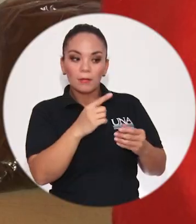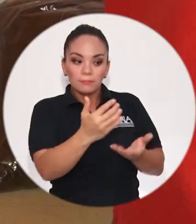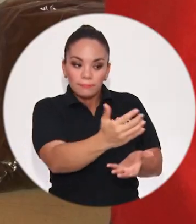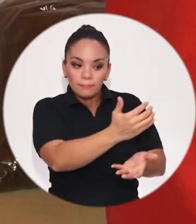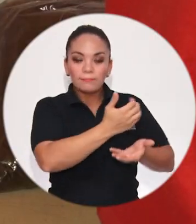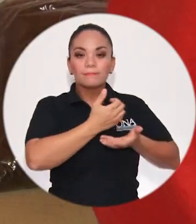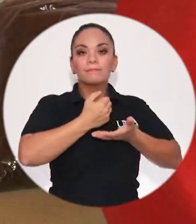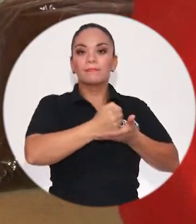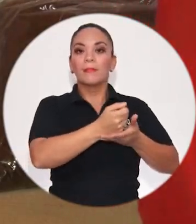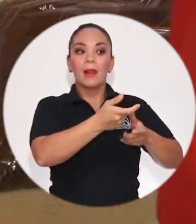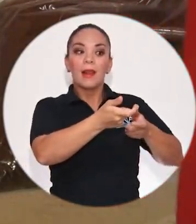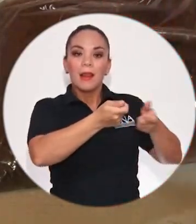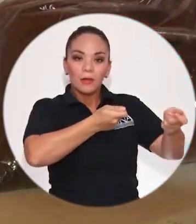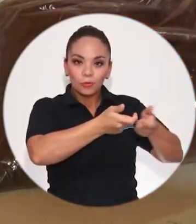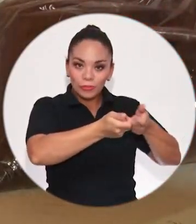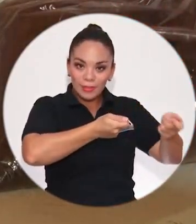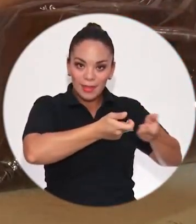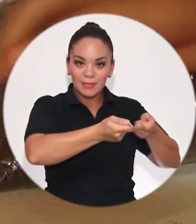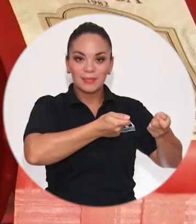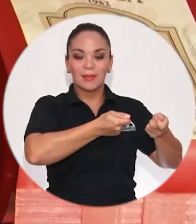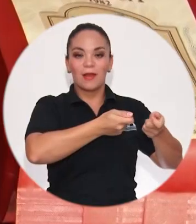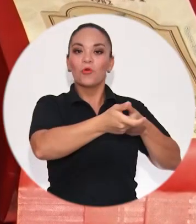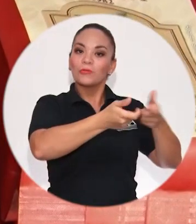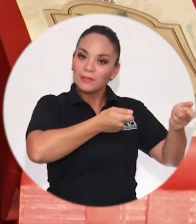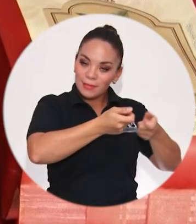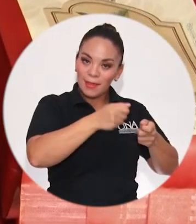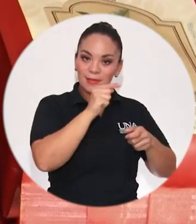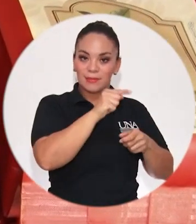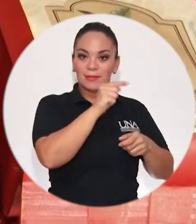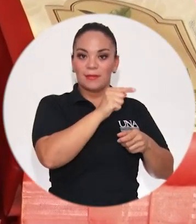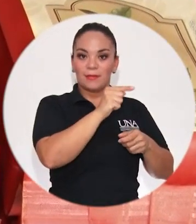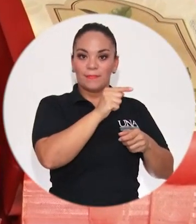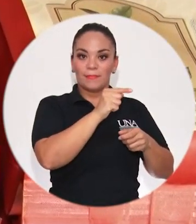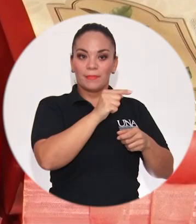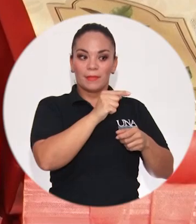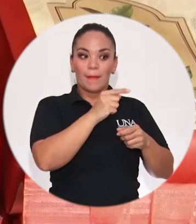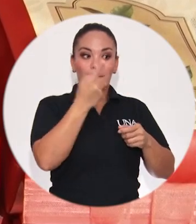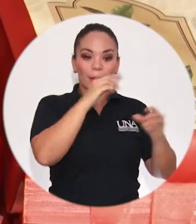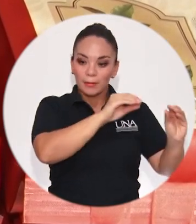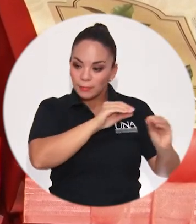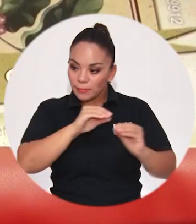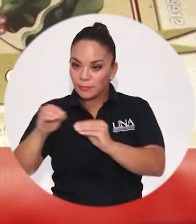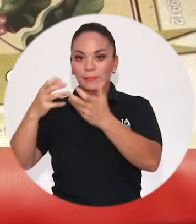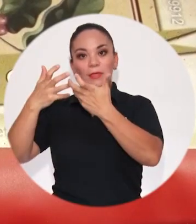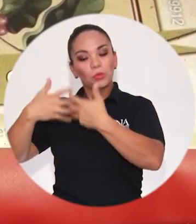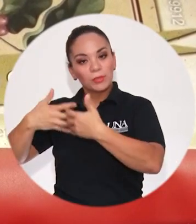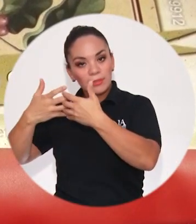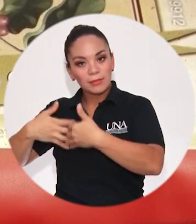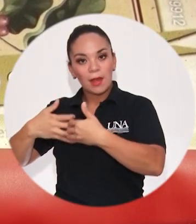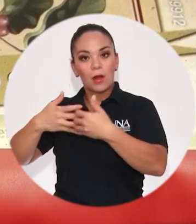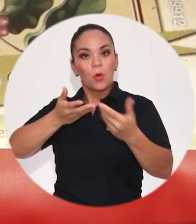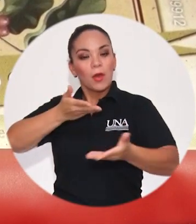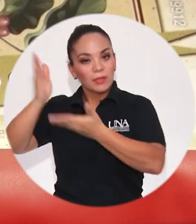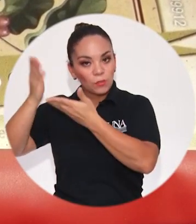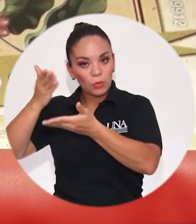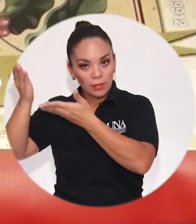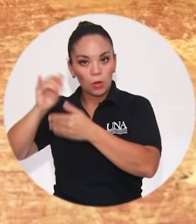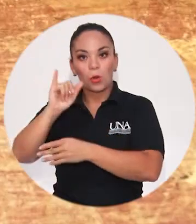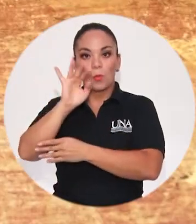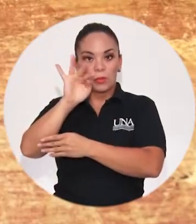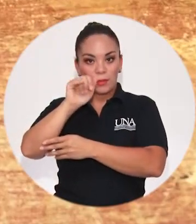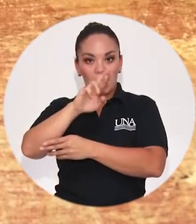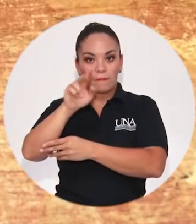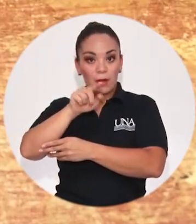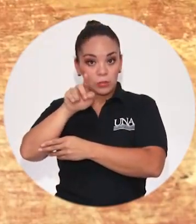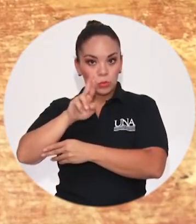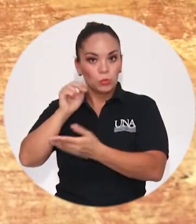tener todas las herramientas nuestras para poder demostrar en cualquier lugar y en cualquier momento que el producto que